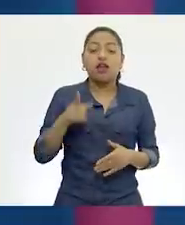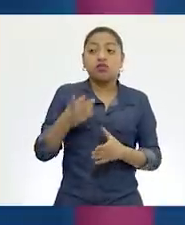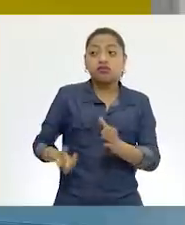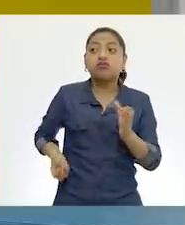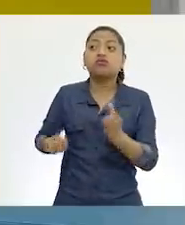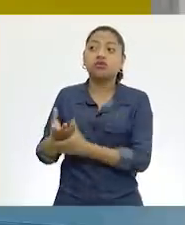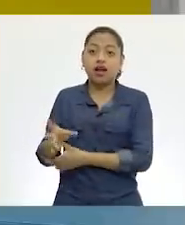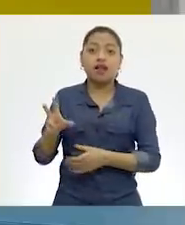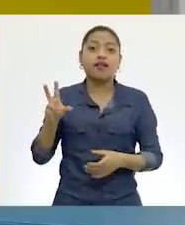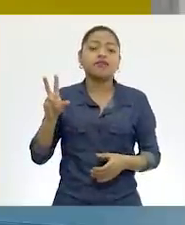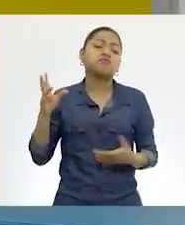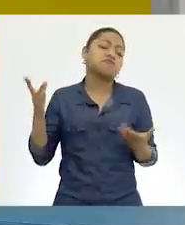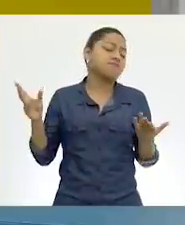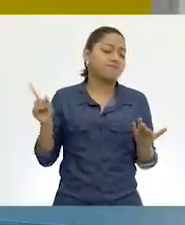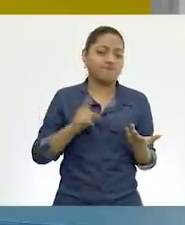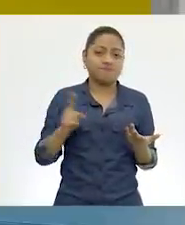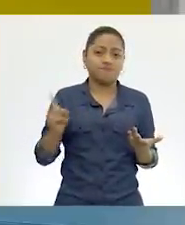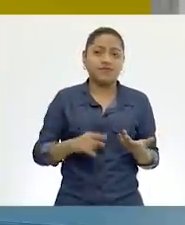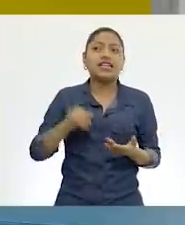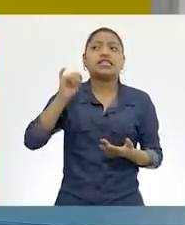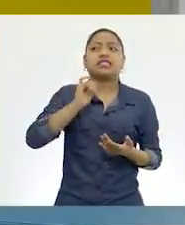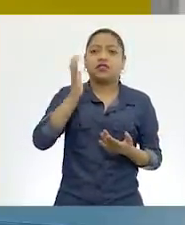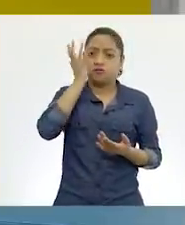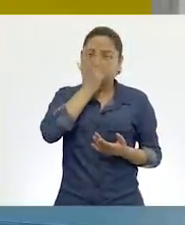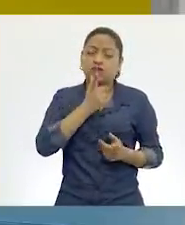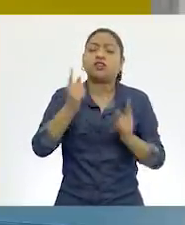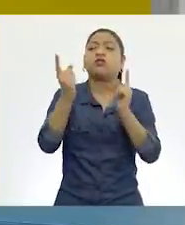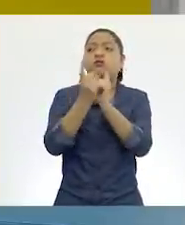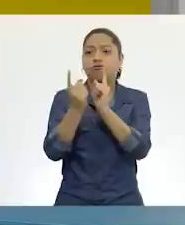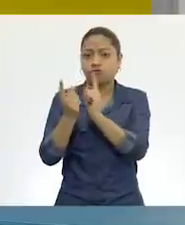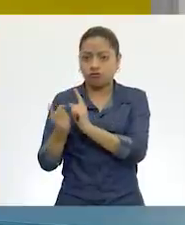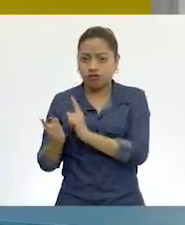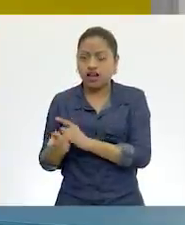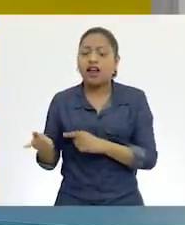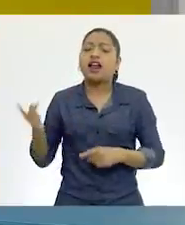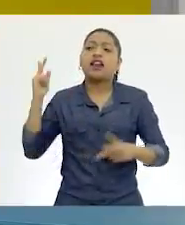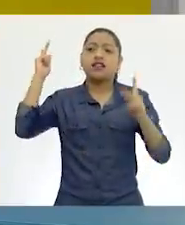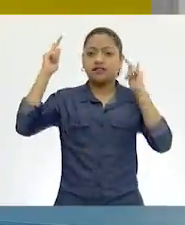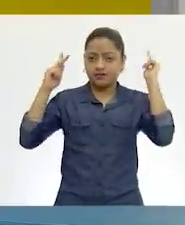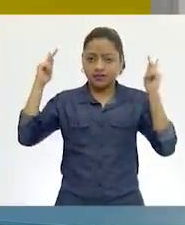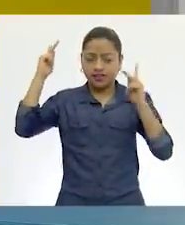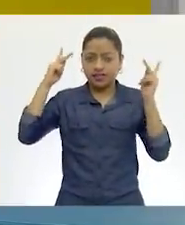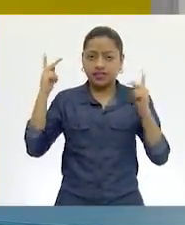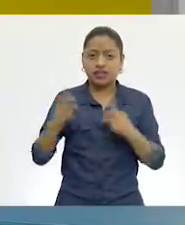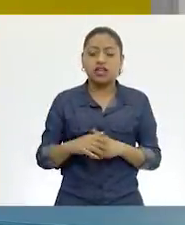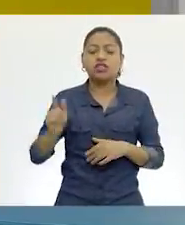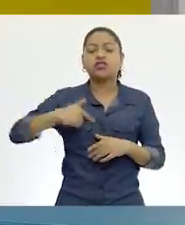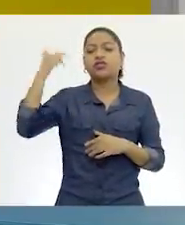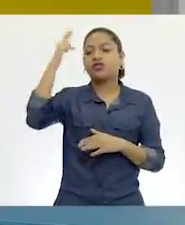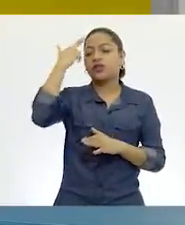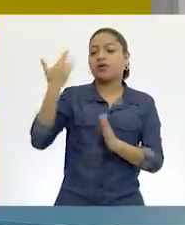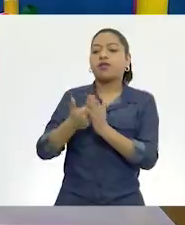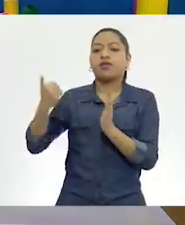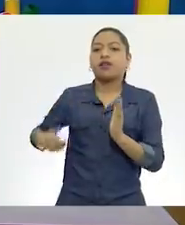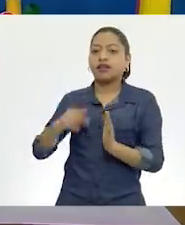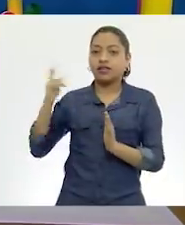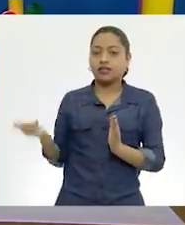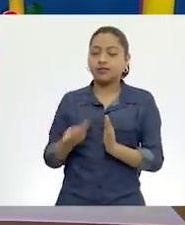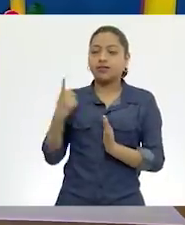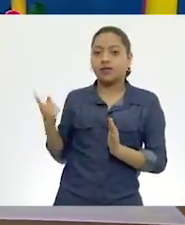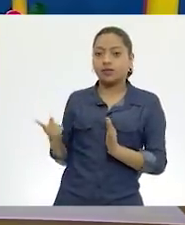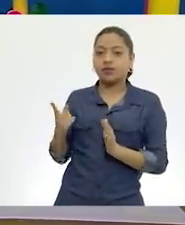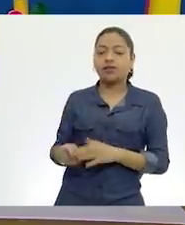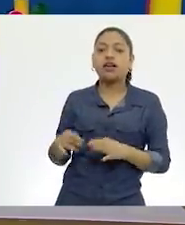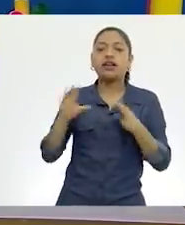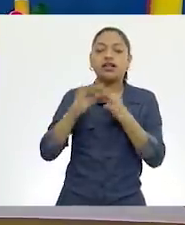de primera mano y que es muy bonito irlas a visitar, a conocer, como recuerdo una pregunta que nos planteaban de un ex